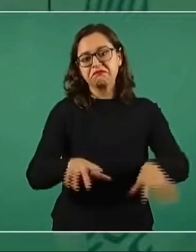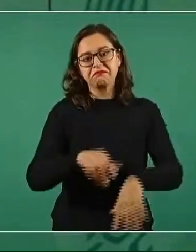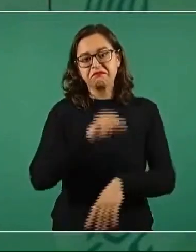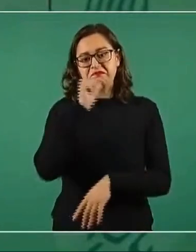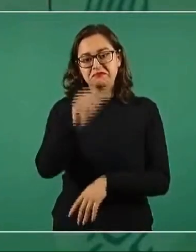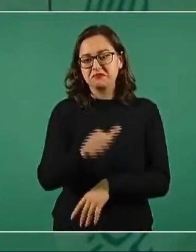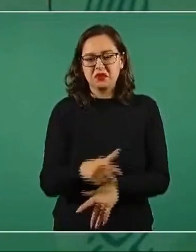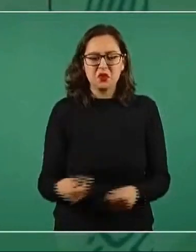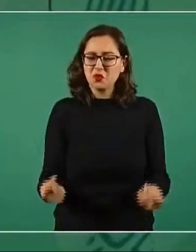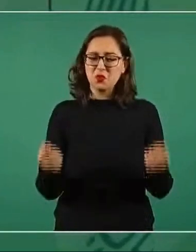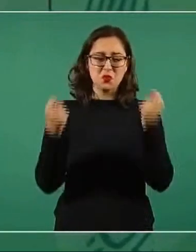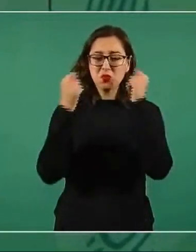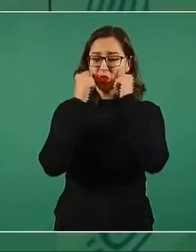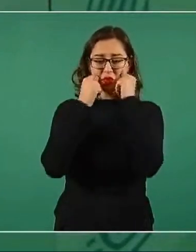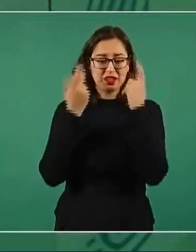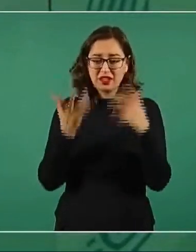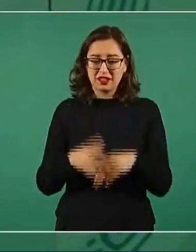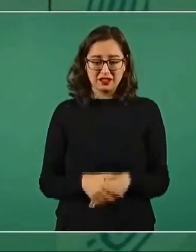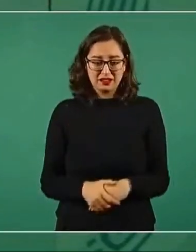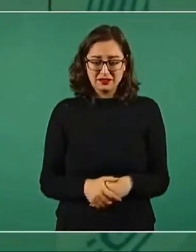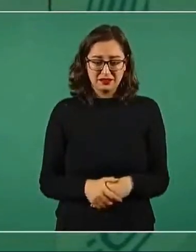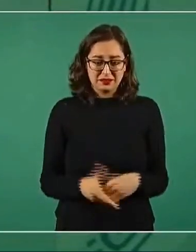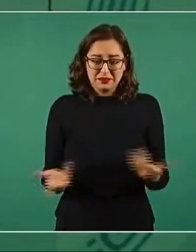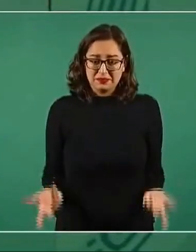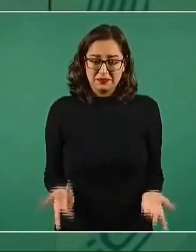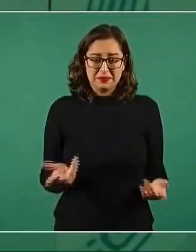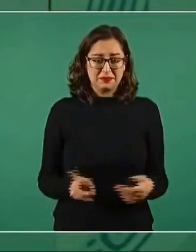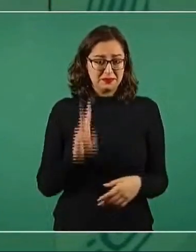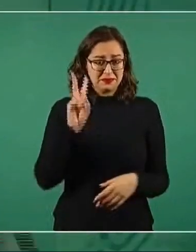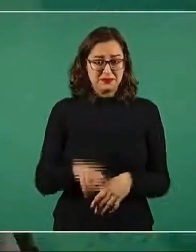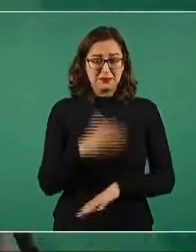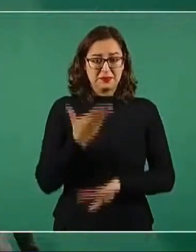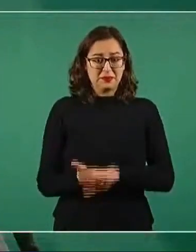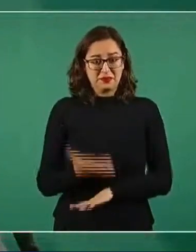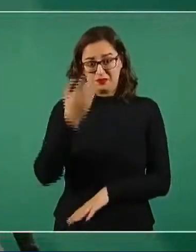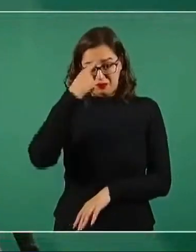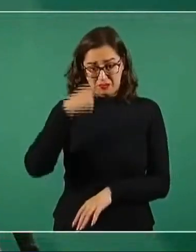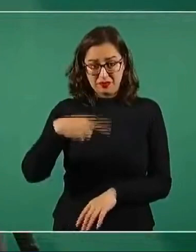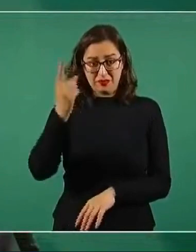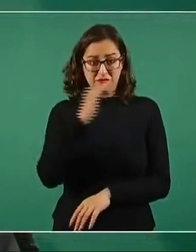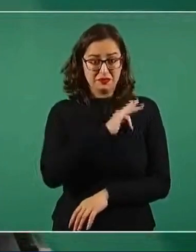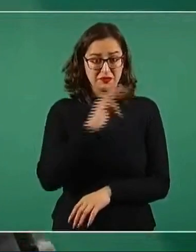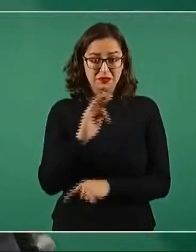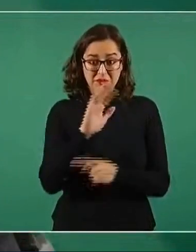sencillo y probable, demostrable.